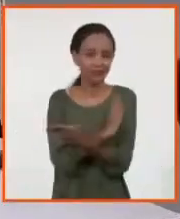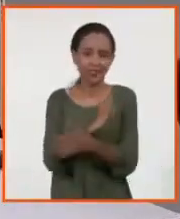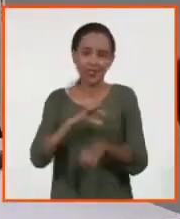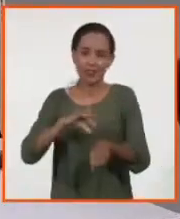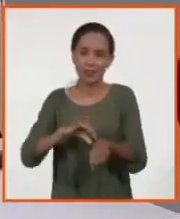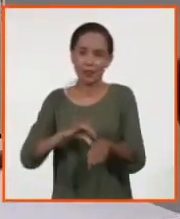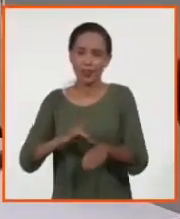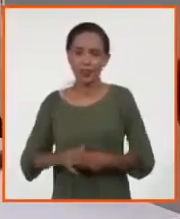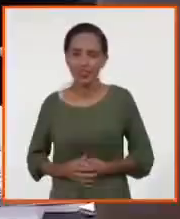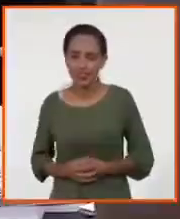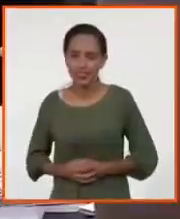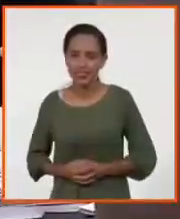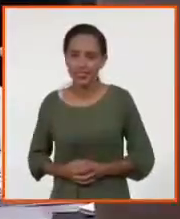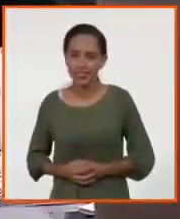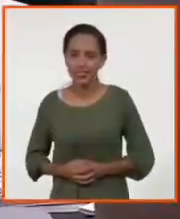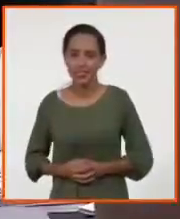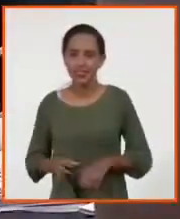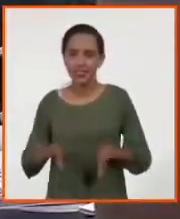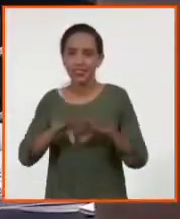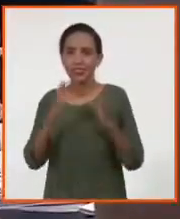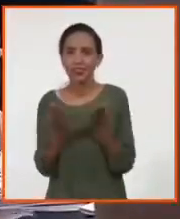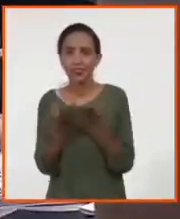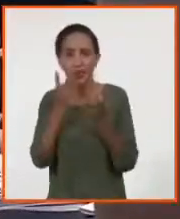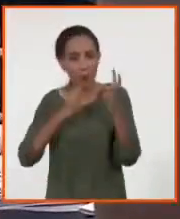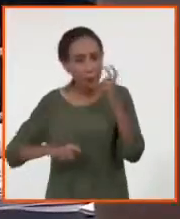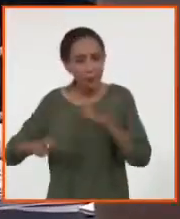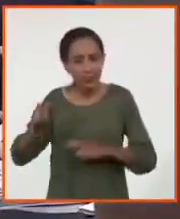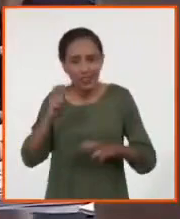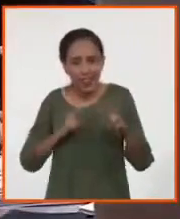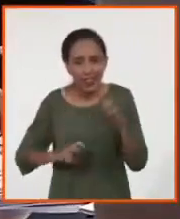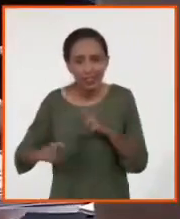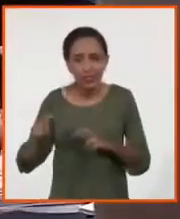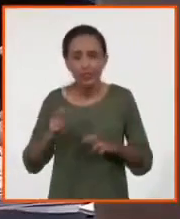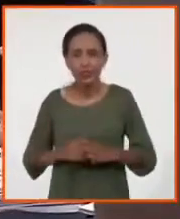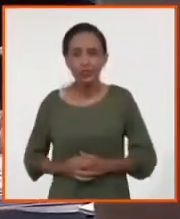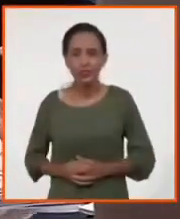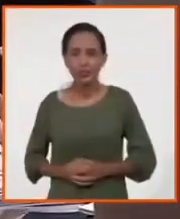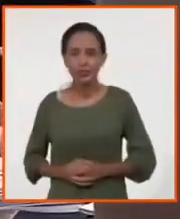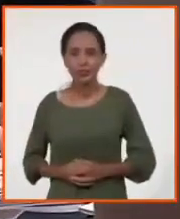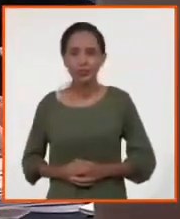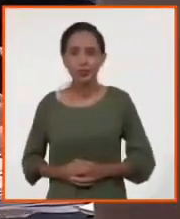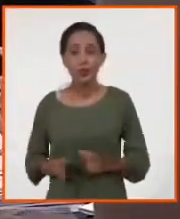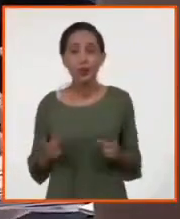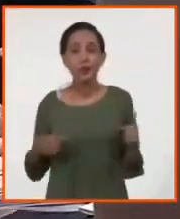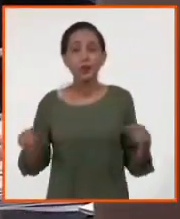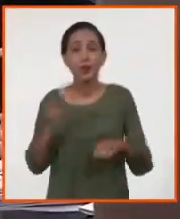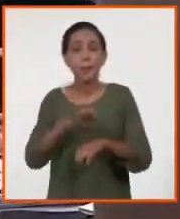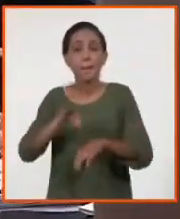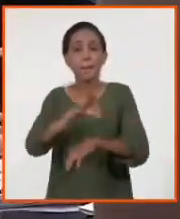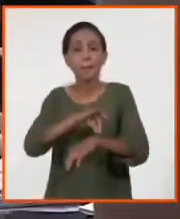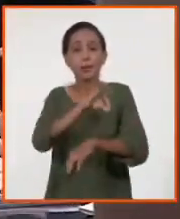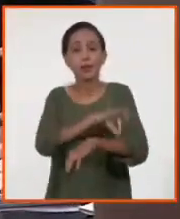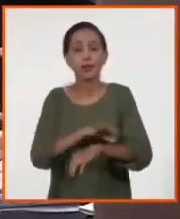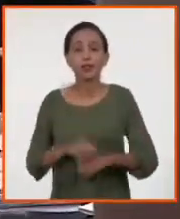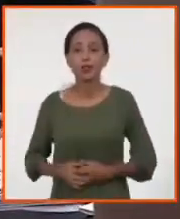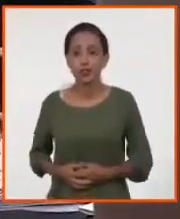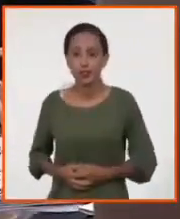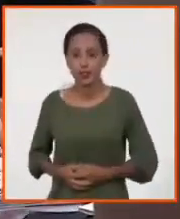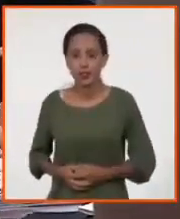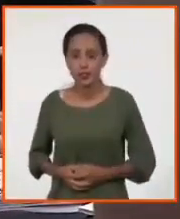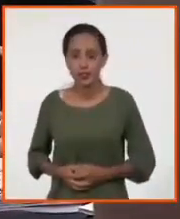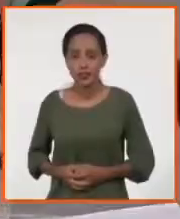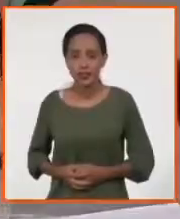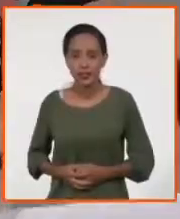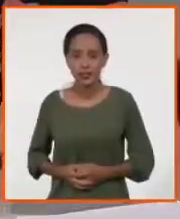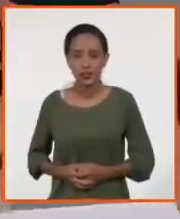Estaban todas las investigaciones esas para tratar de anular el mosquito, ¿no? Pero todavía eso se Sí, pero yo